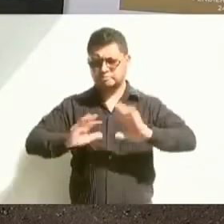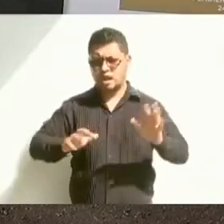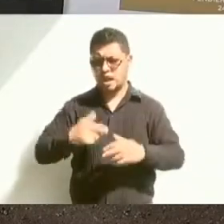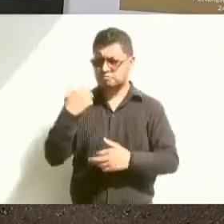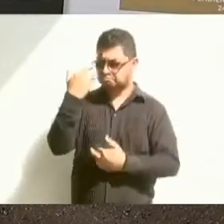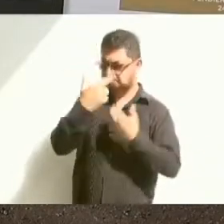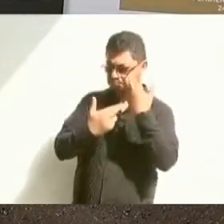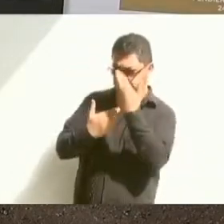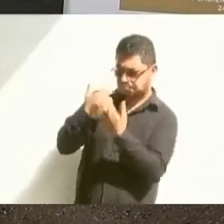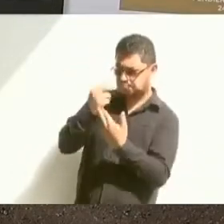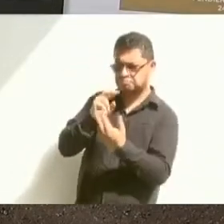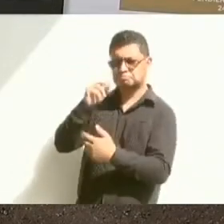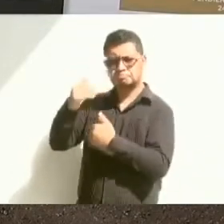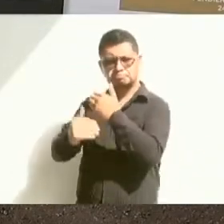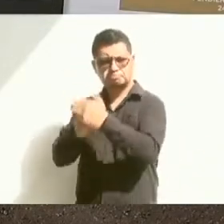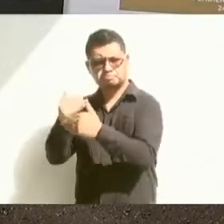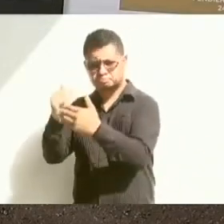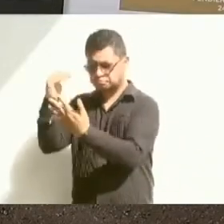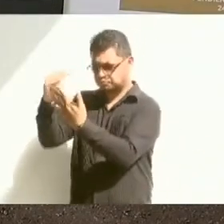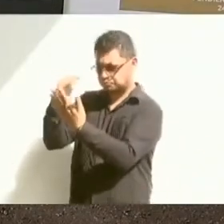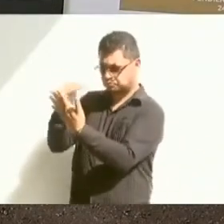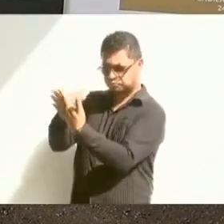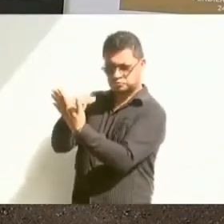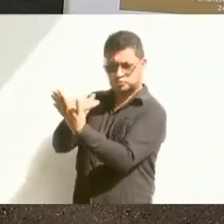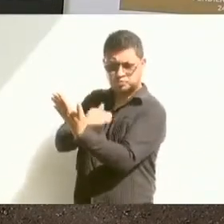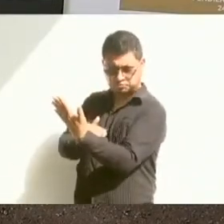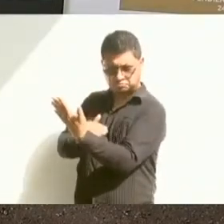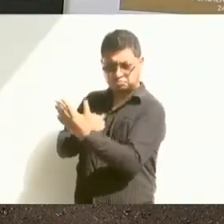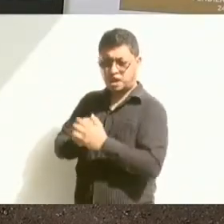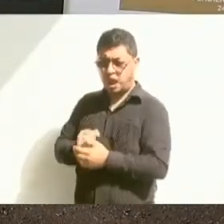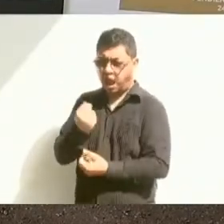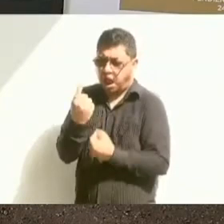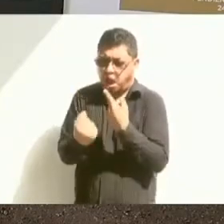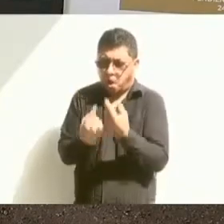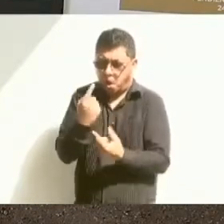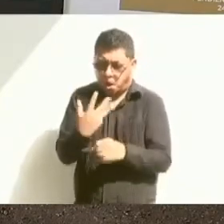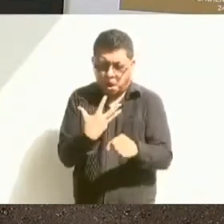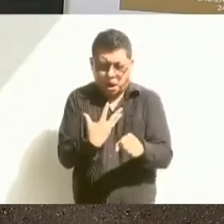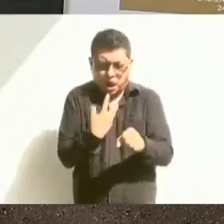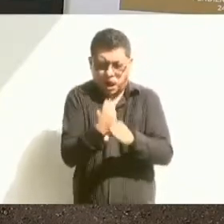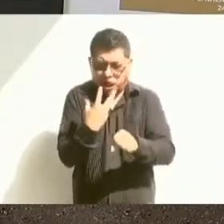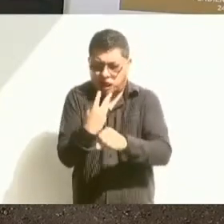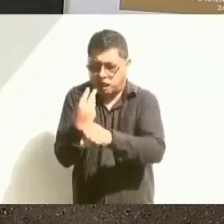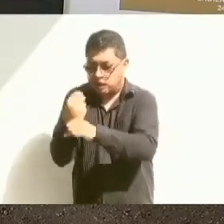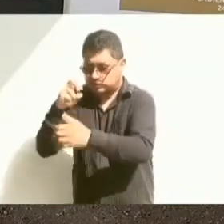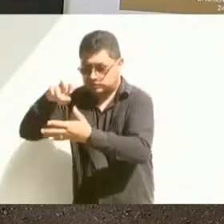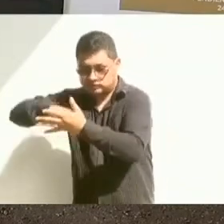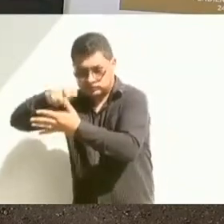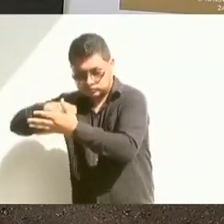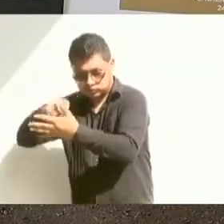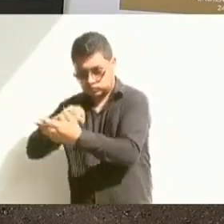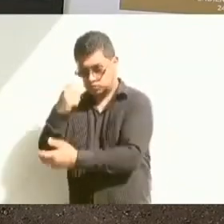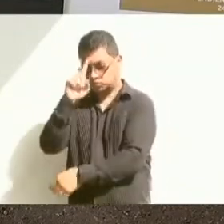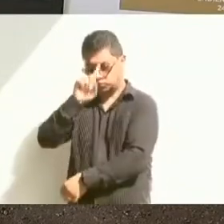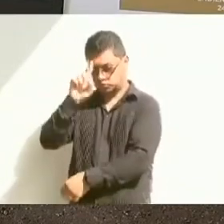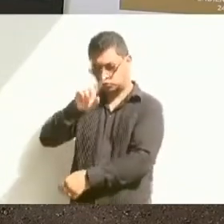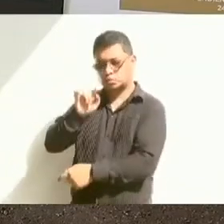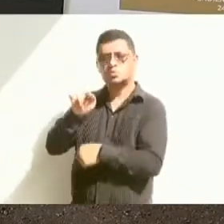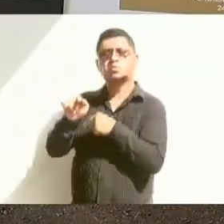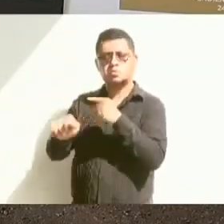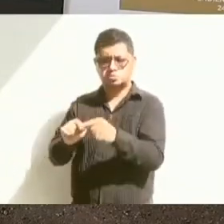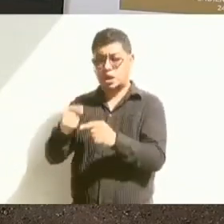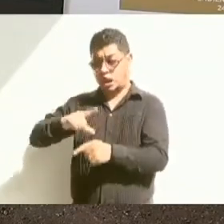revisando ya todo el proceso y hay algunos pequeños ajustes en obra hidráulica, como bien señalaba ayer el gobernador.